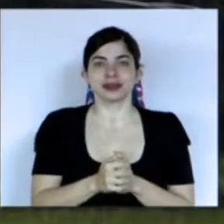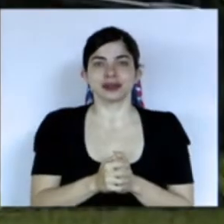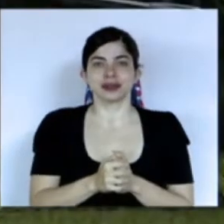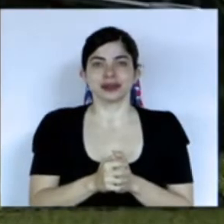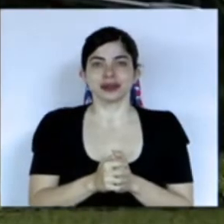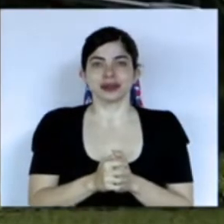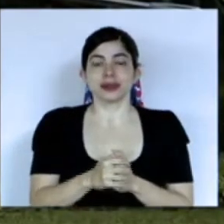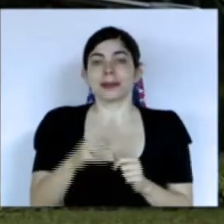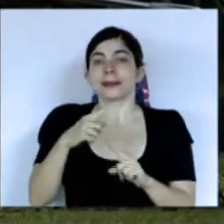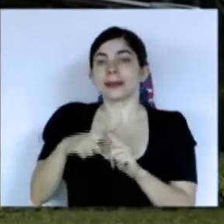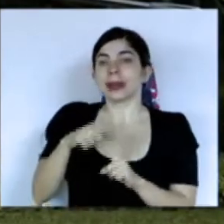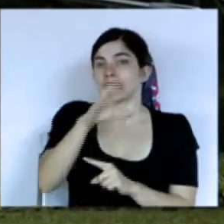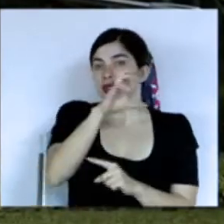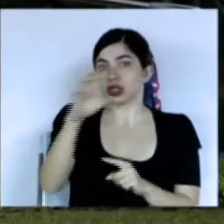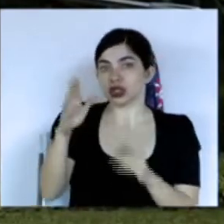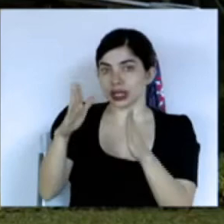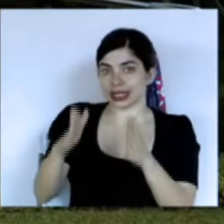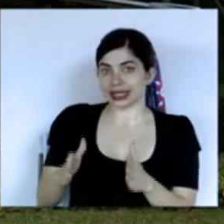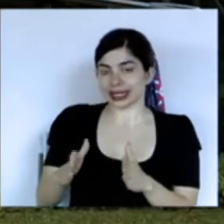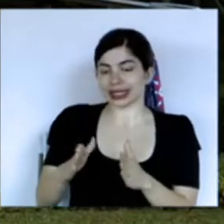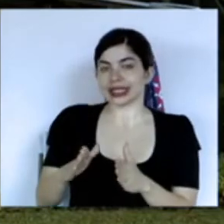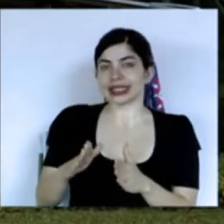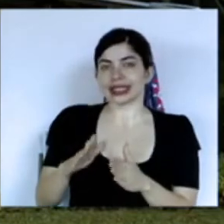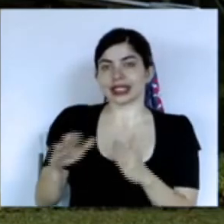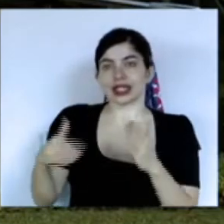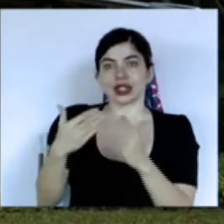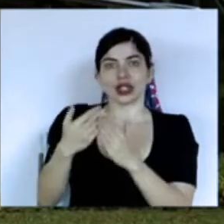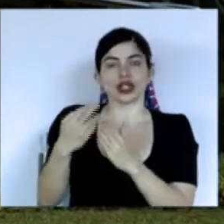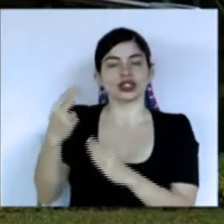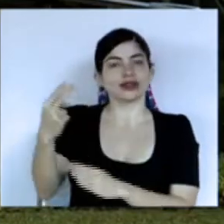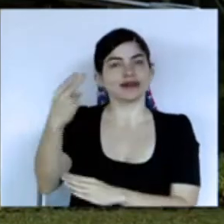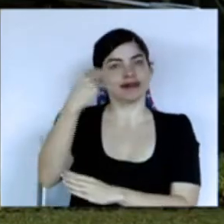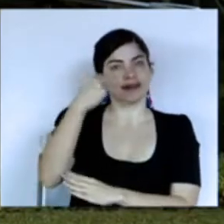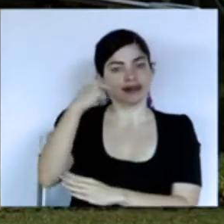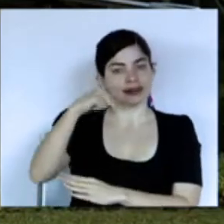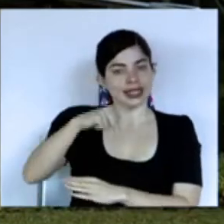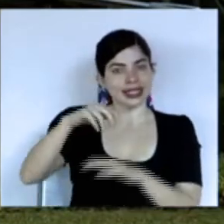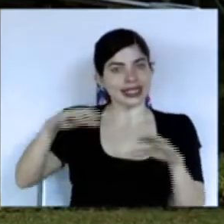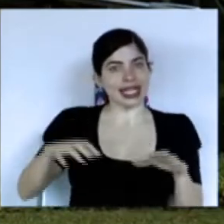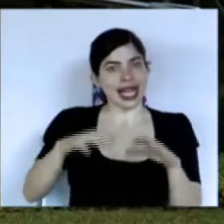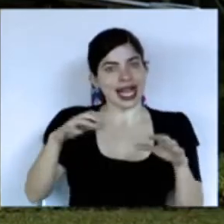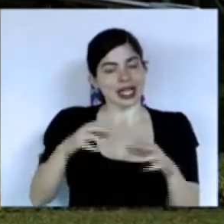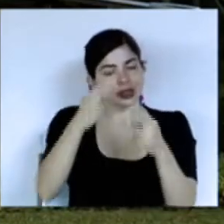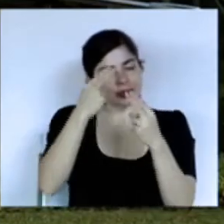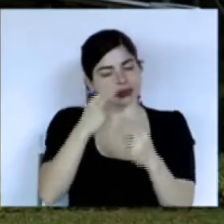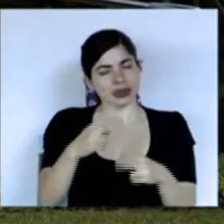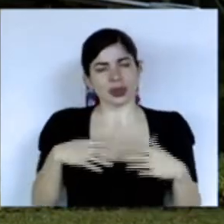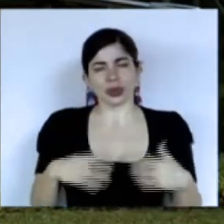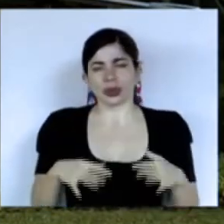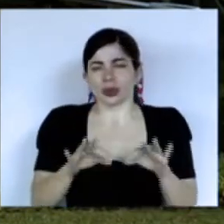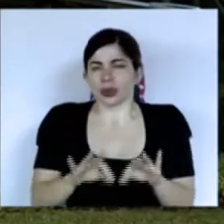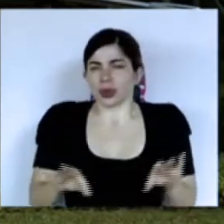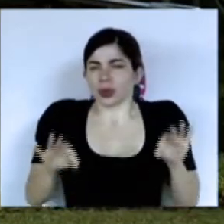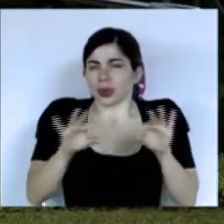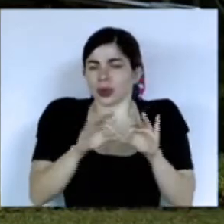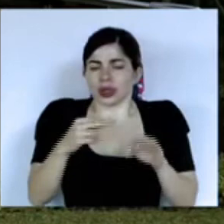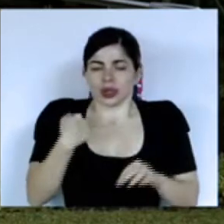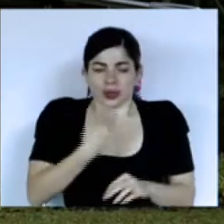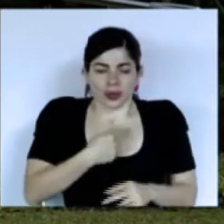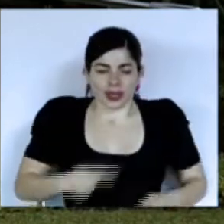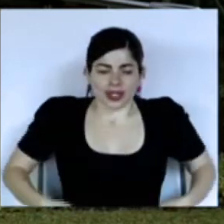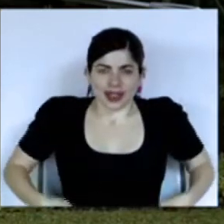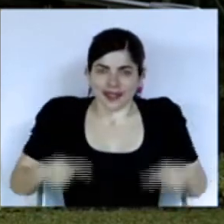y a los costarricenses y las costarricenses que siguen este acto solemne y tan importante para nuestra vida